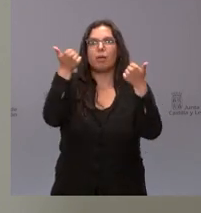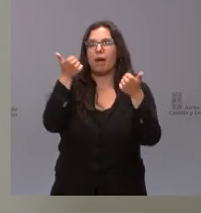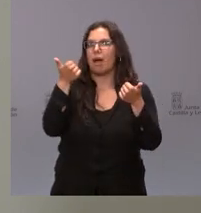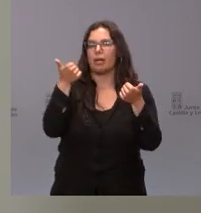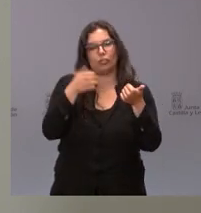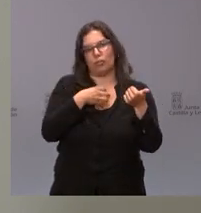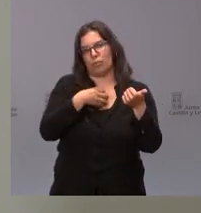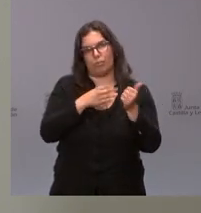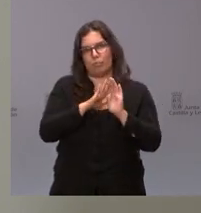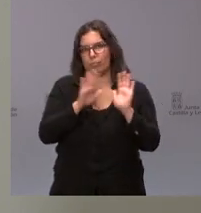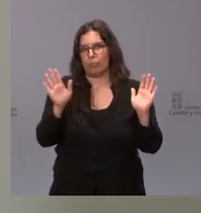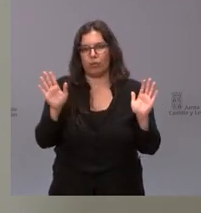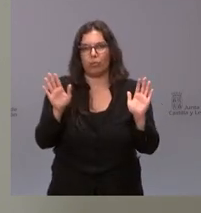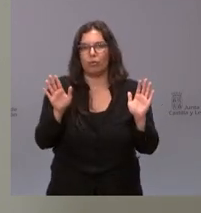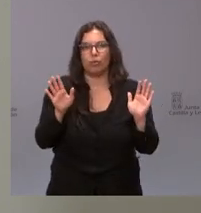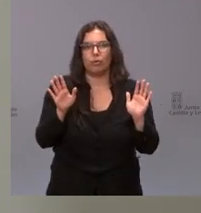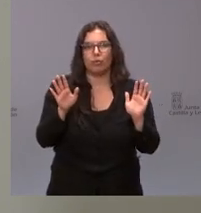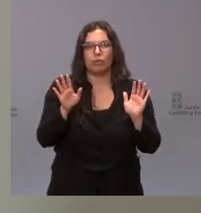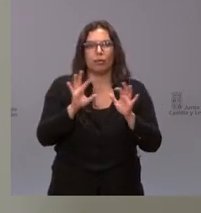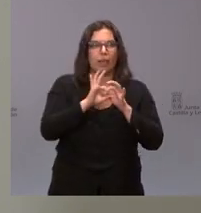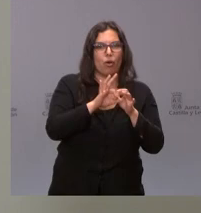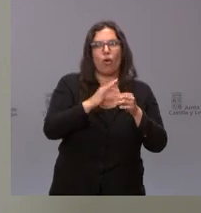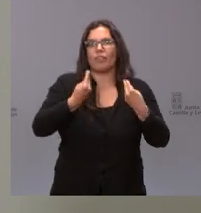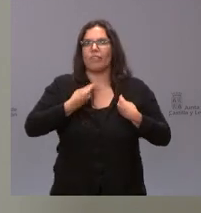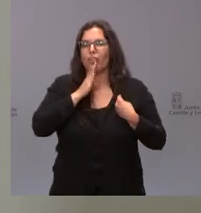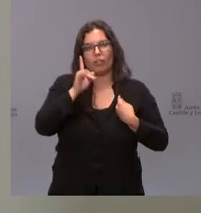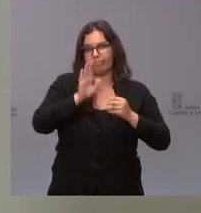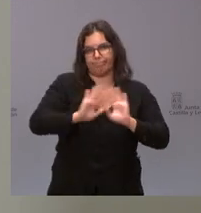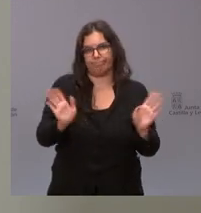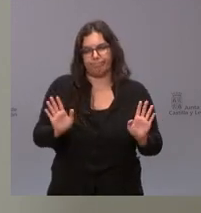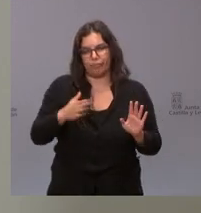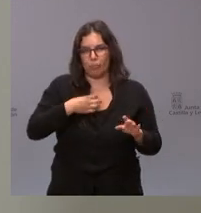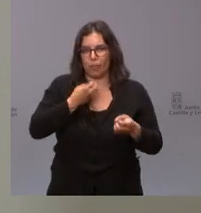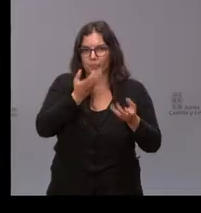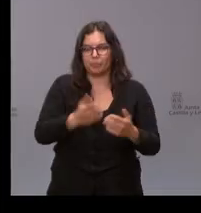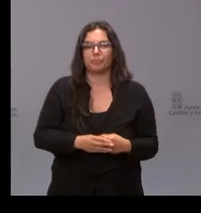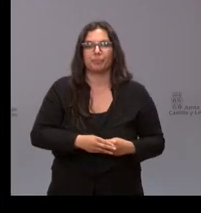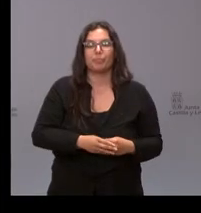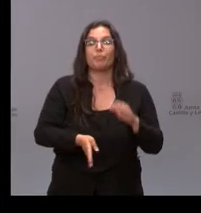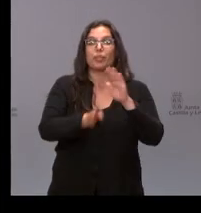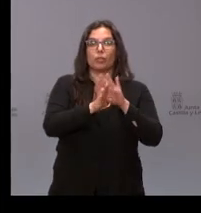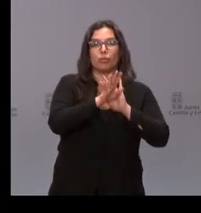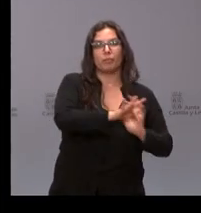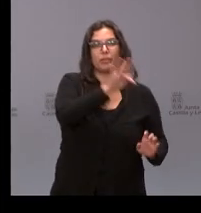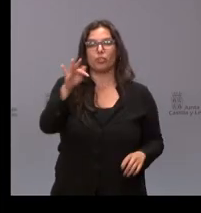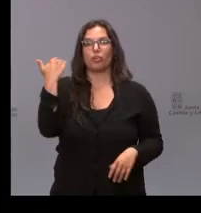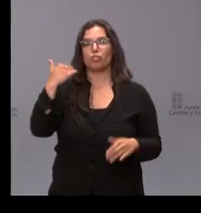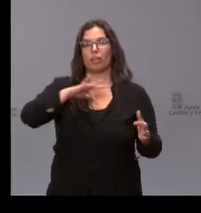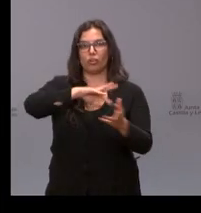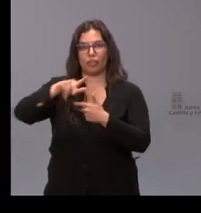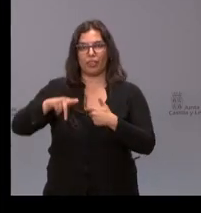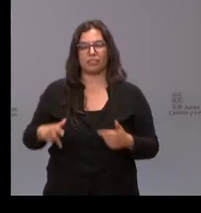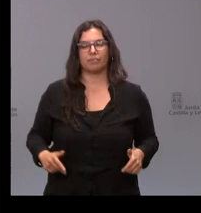parentesco del familiar ni la relación con el mismo ni su lugar de residencia Continuamos ahora con Soria Noticias Sergio